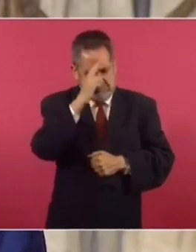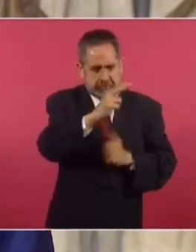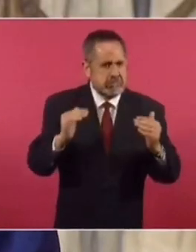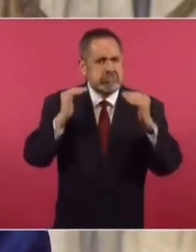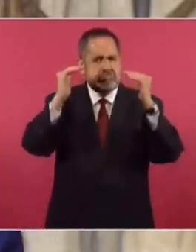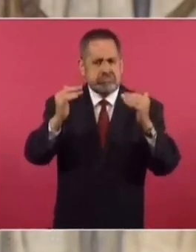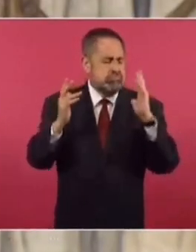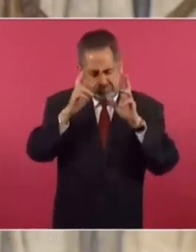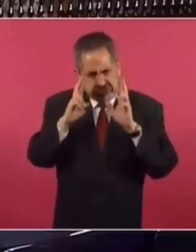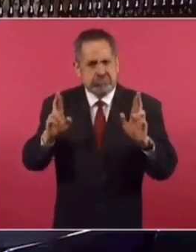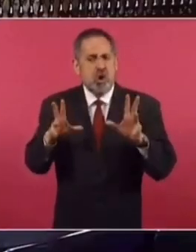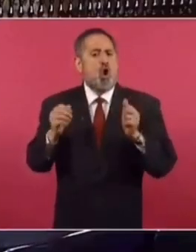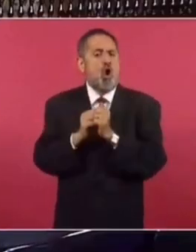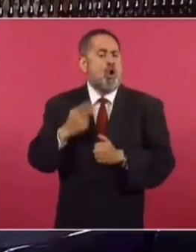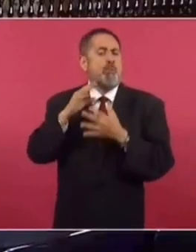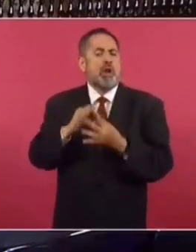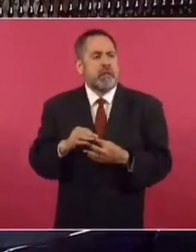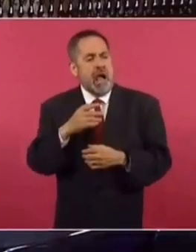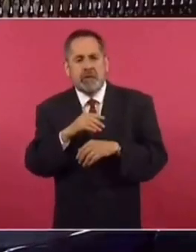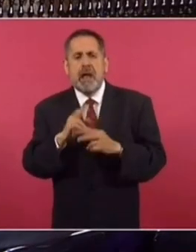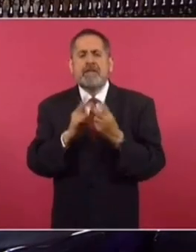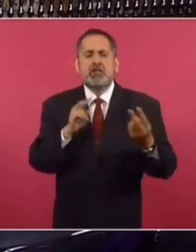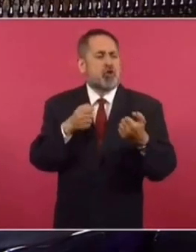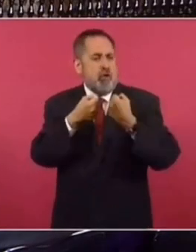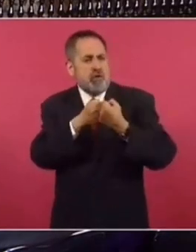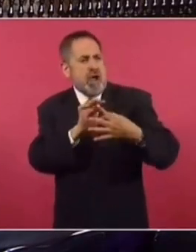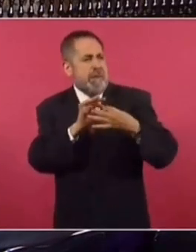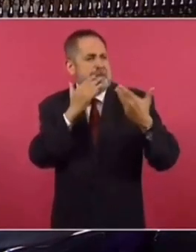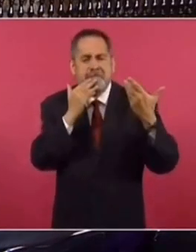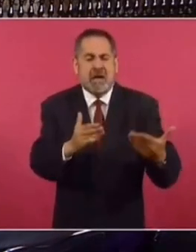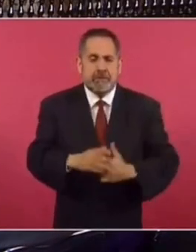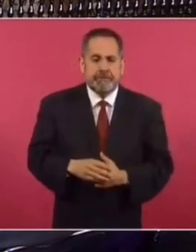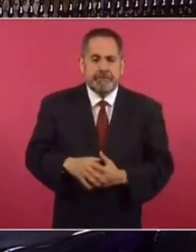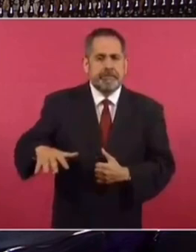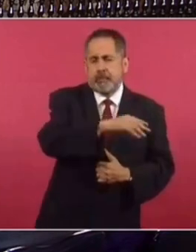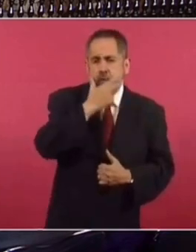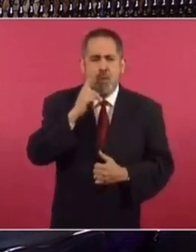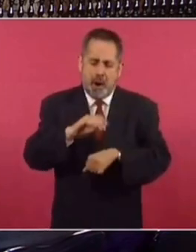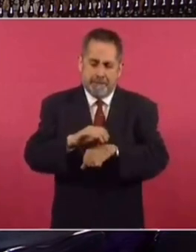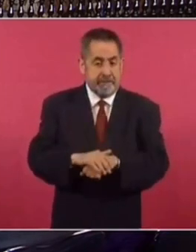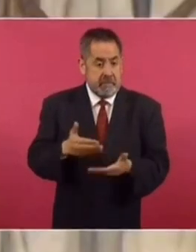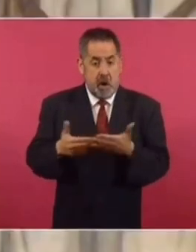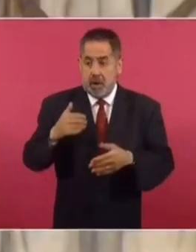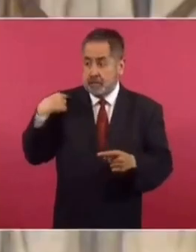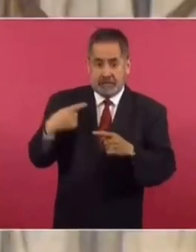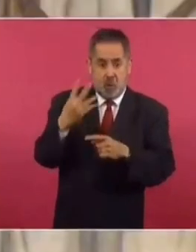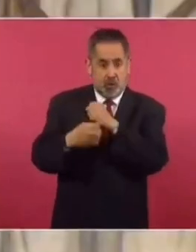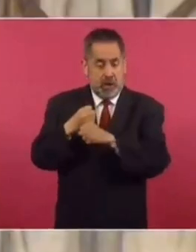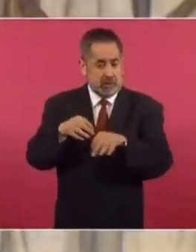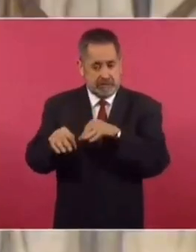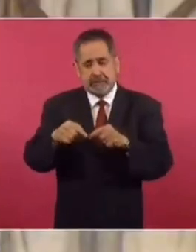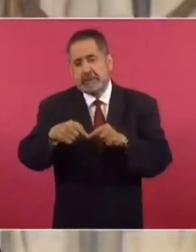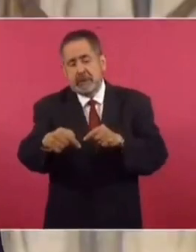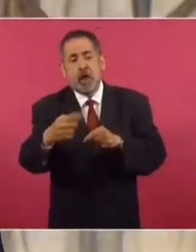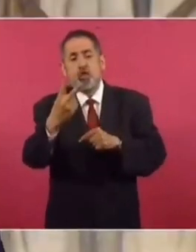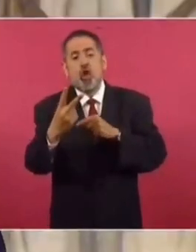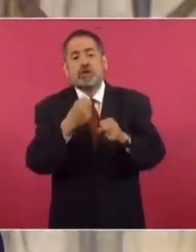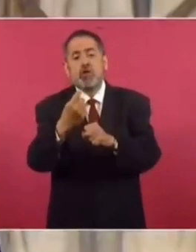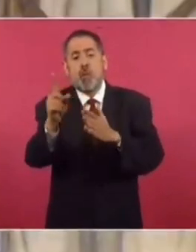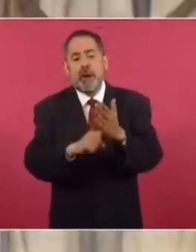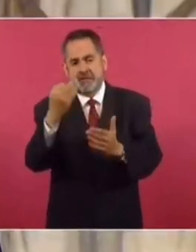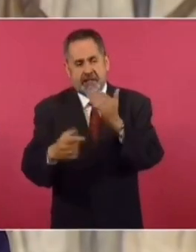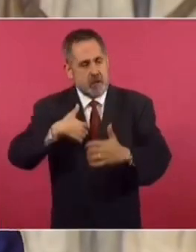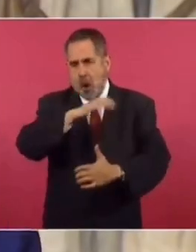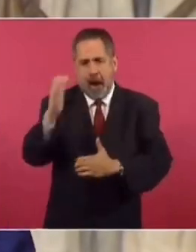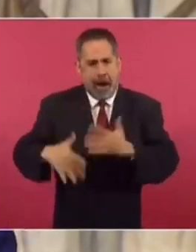soberanías y manteniendo una política de buena vecindad. Amigas y amigos, a estas alturas del sexenio, a dos años y un mes de terminar mi